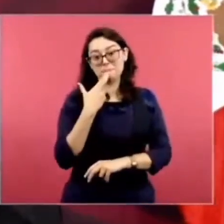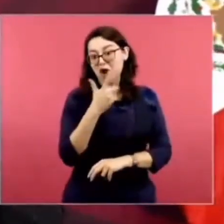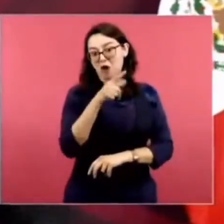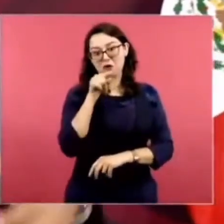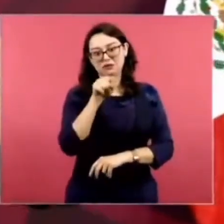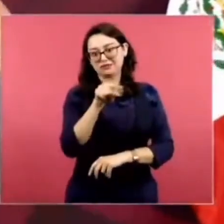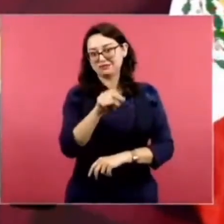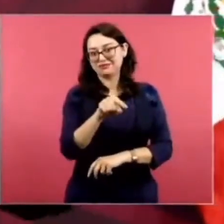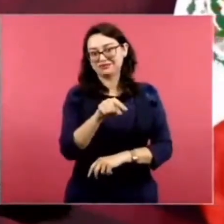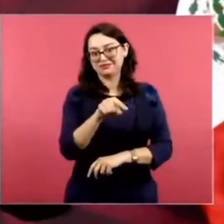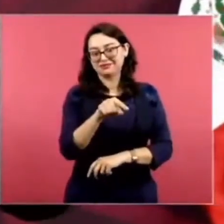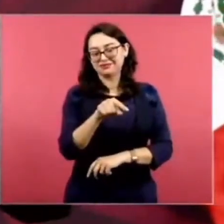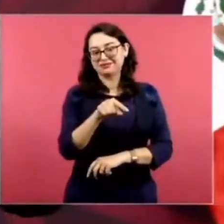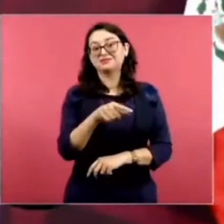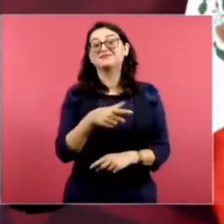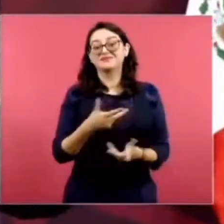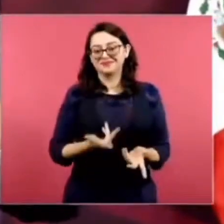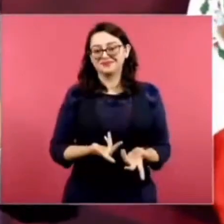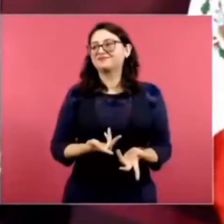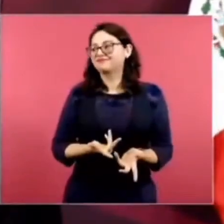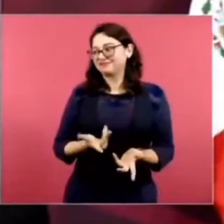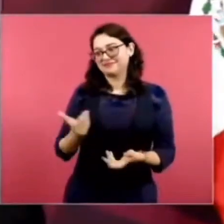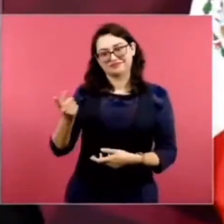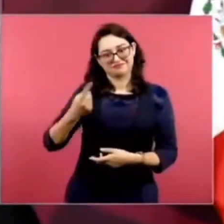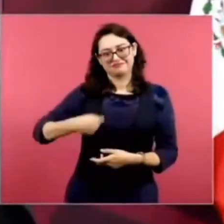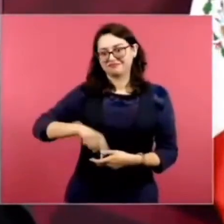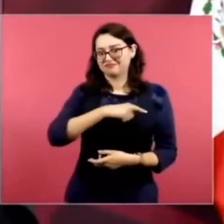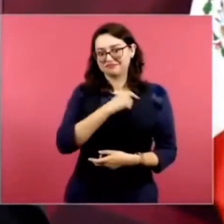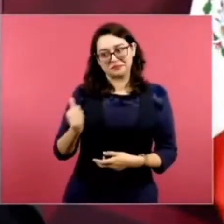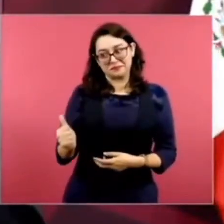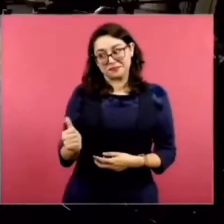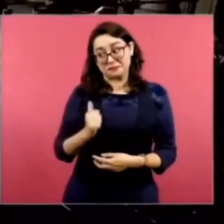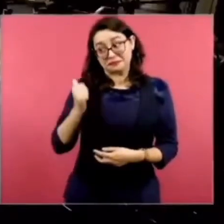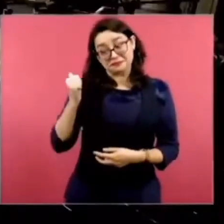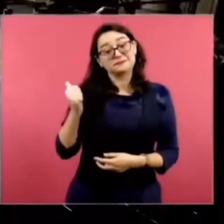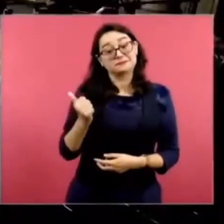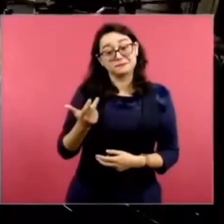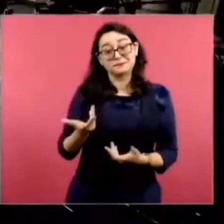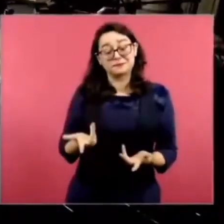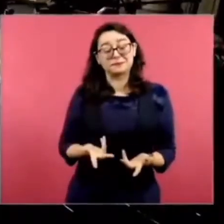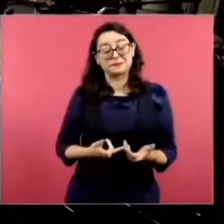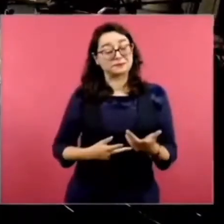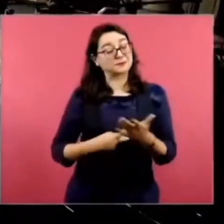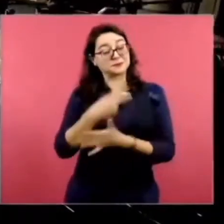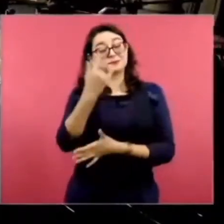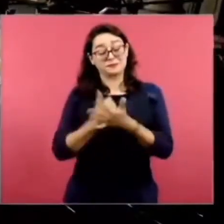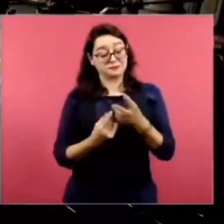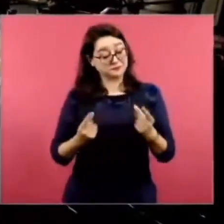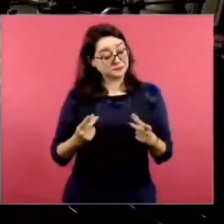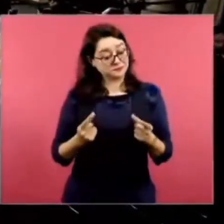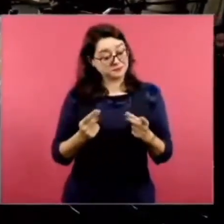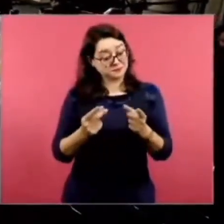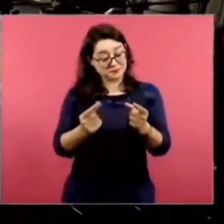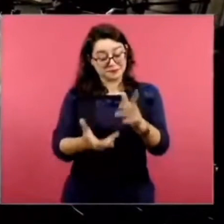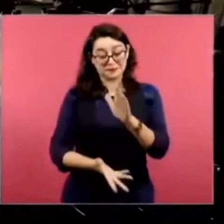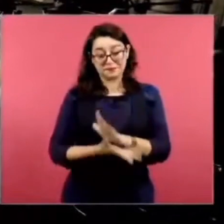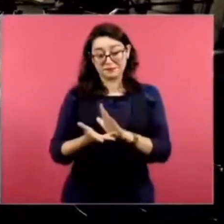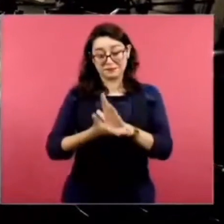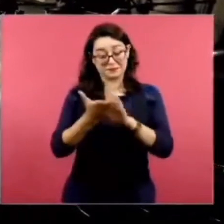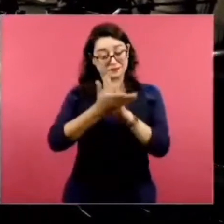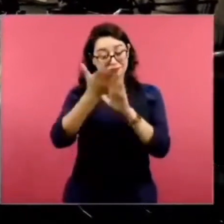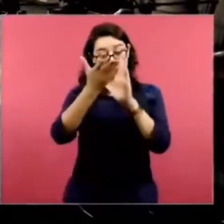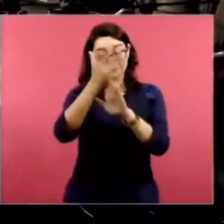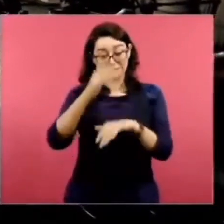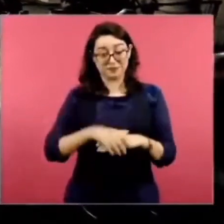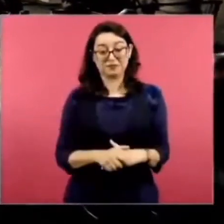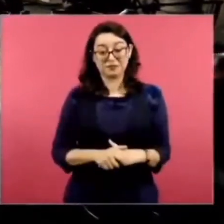Por eso estamos trabajando en este proyecto, porque es una alternativa. La